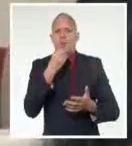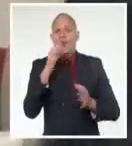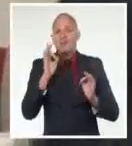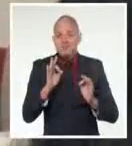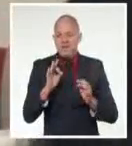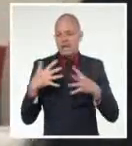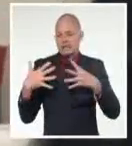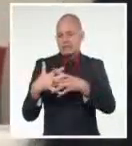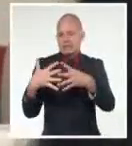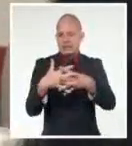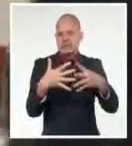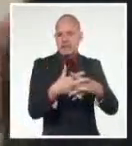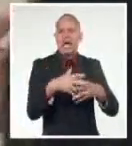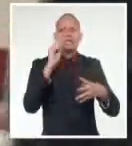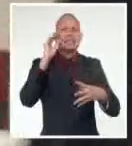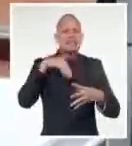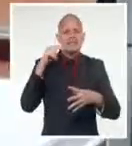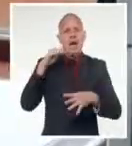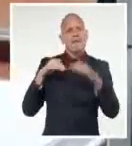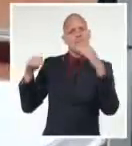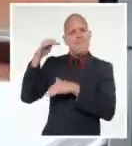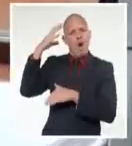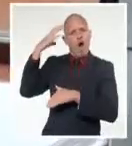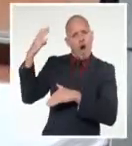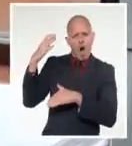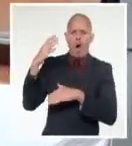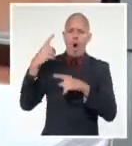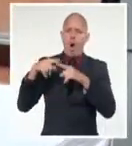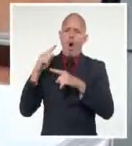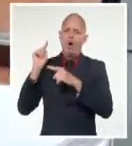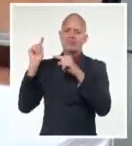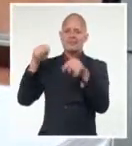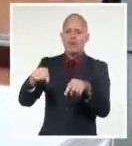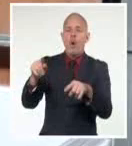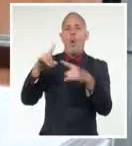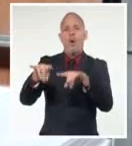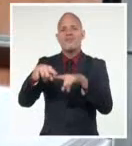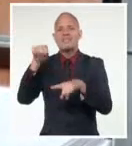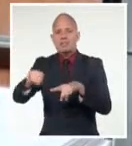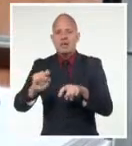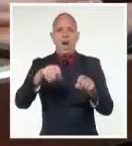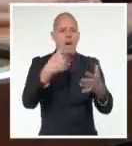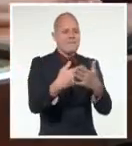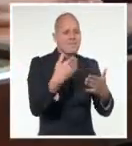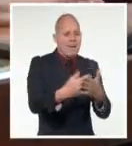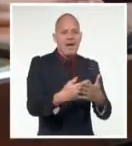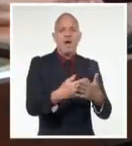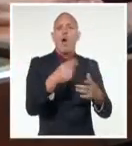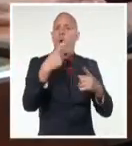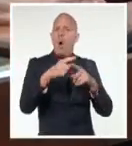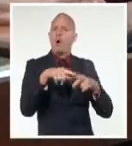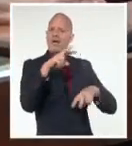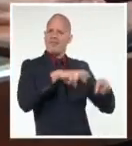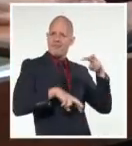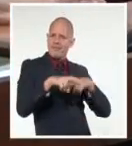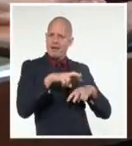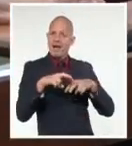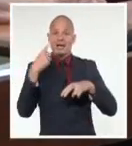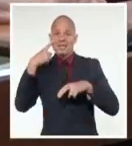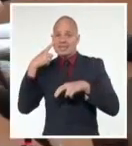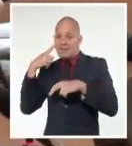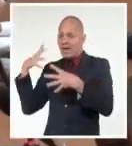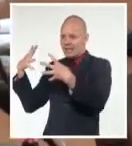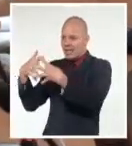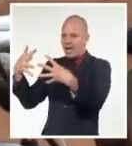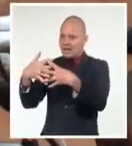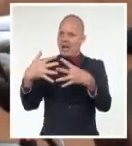organismos de la Administración Central del Estado, desde las universidades, desde las empresas, desde los centros de investigación. Y ahí uno tiene que ponerle el corazón